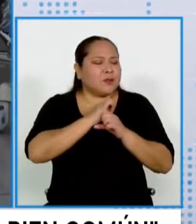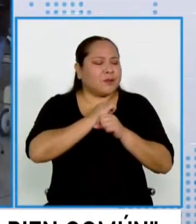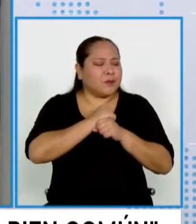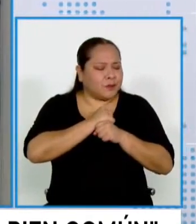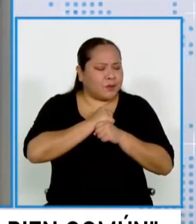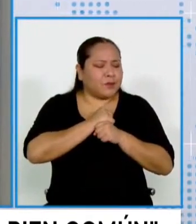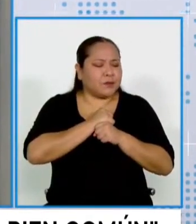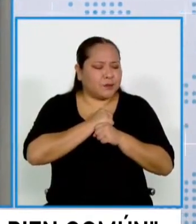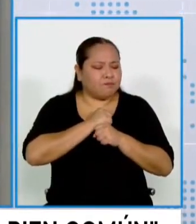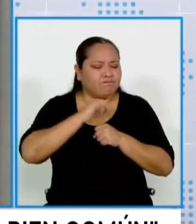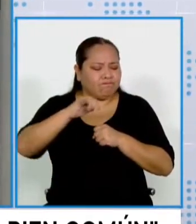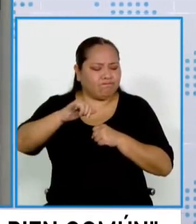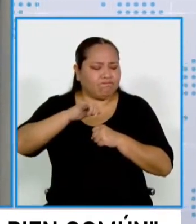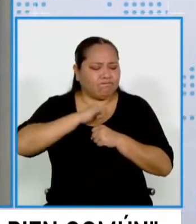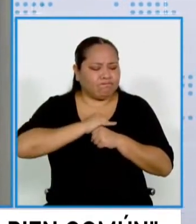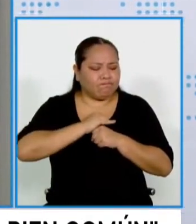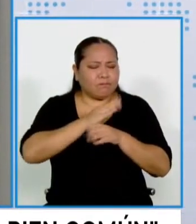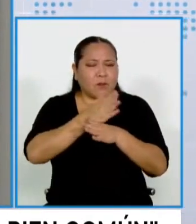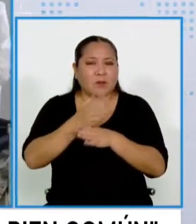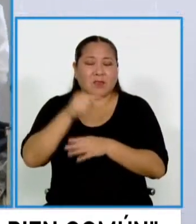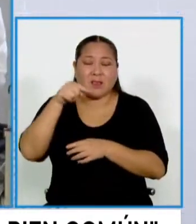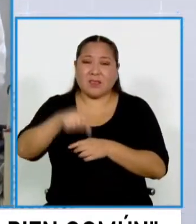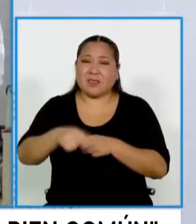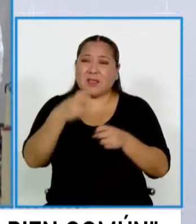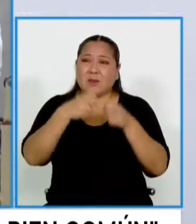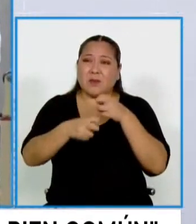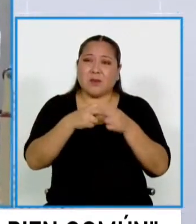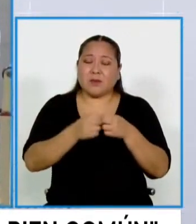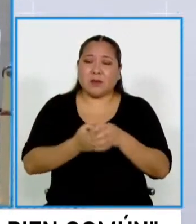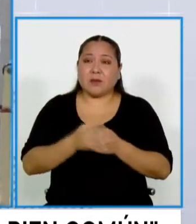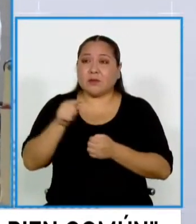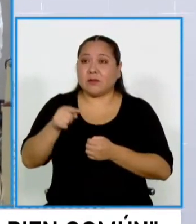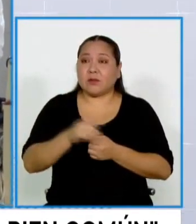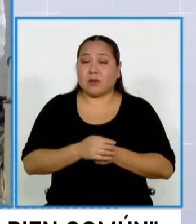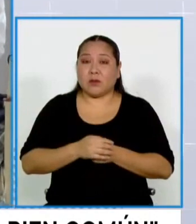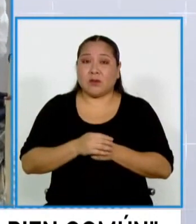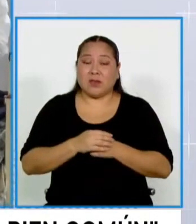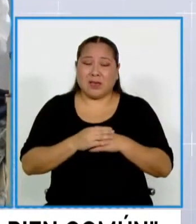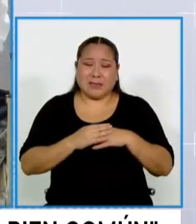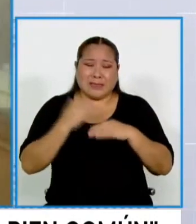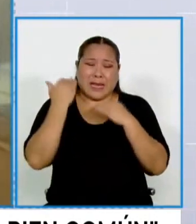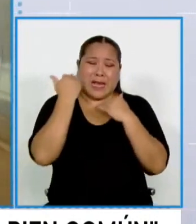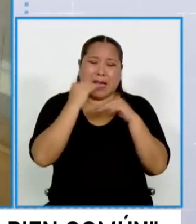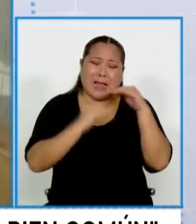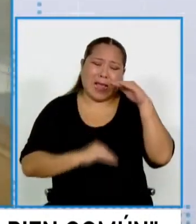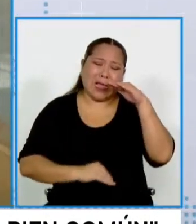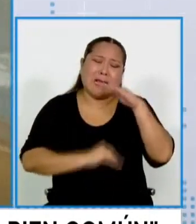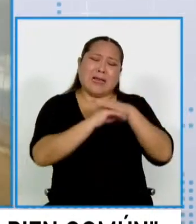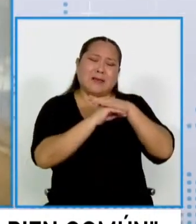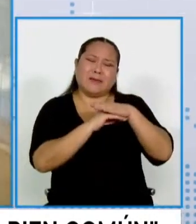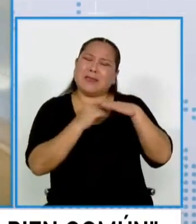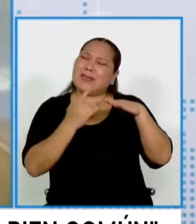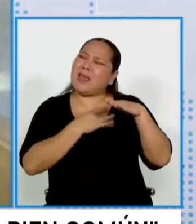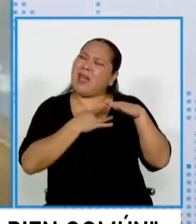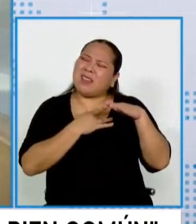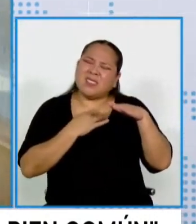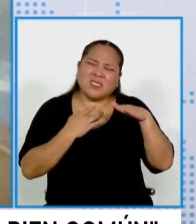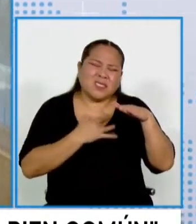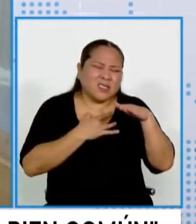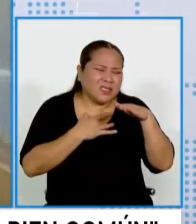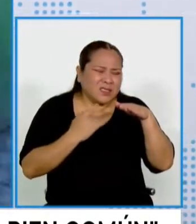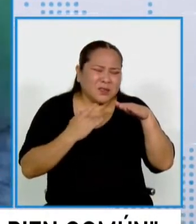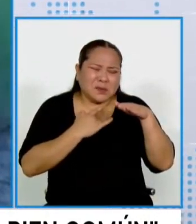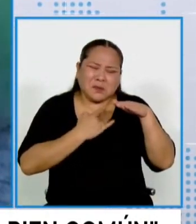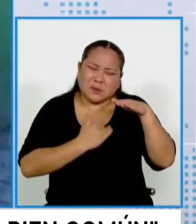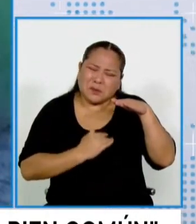esta situación nos está llevando a situaciones, yo diría, límites. Porque estamos sacando